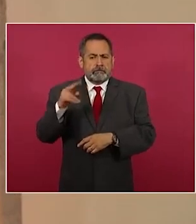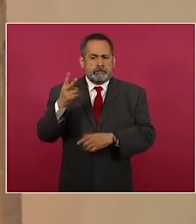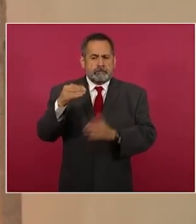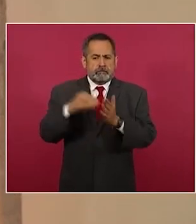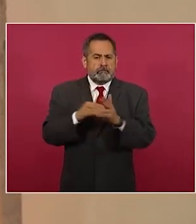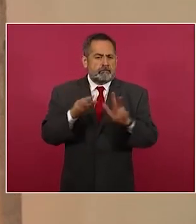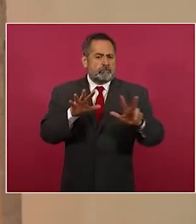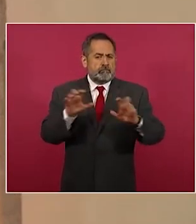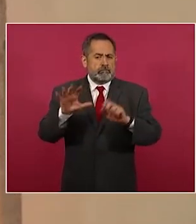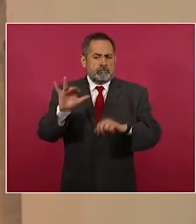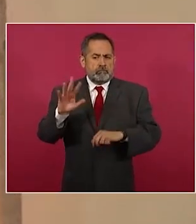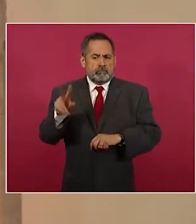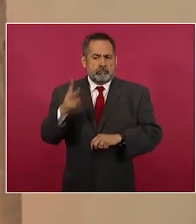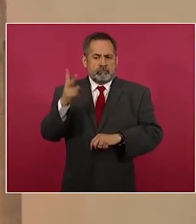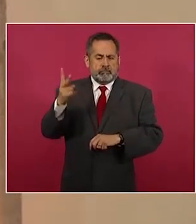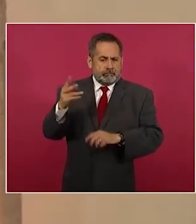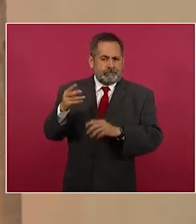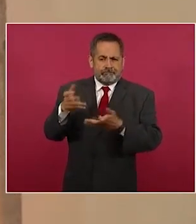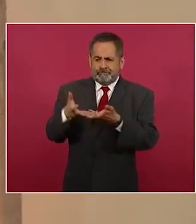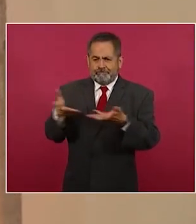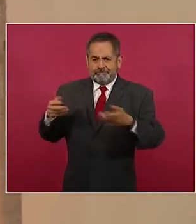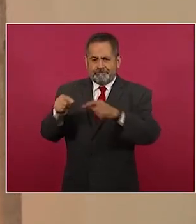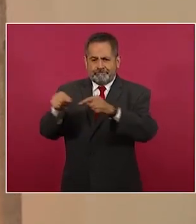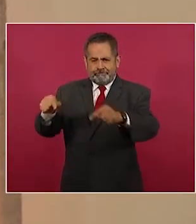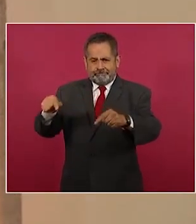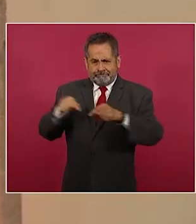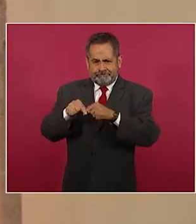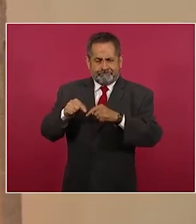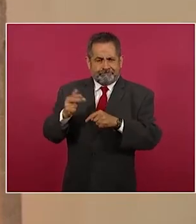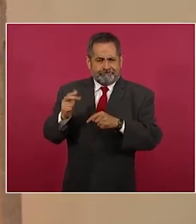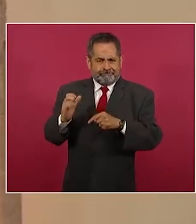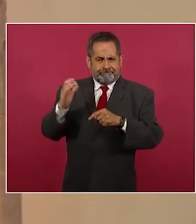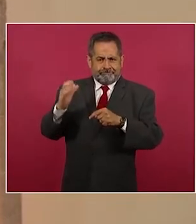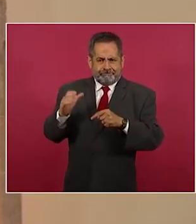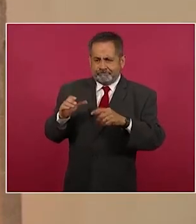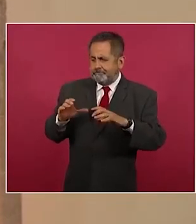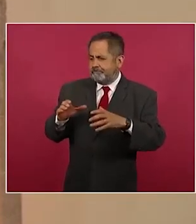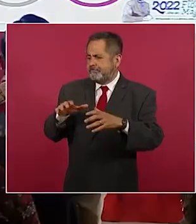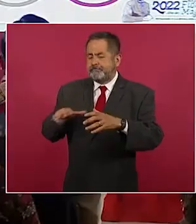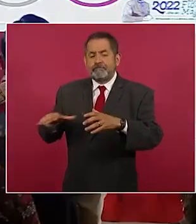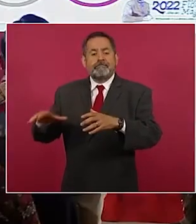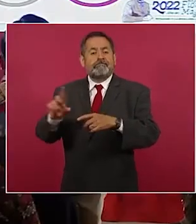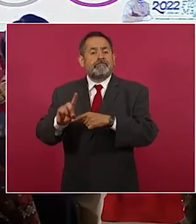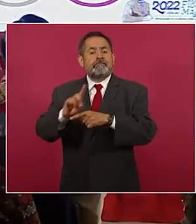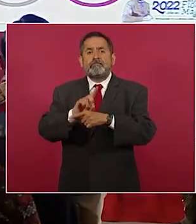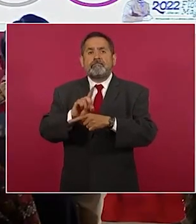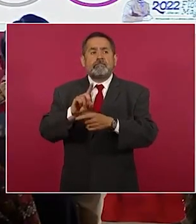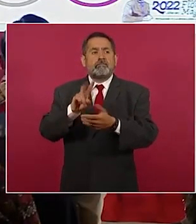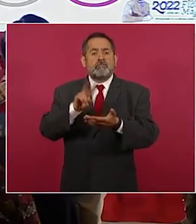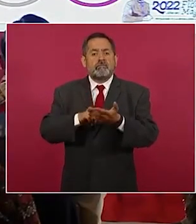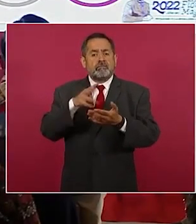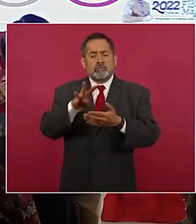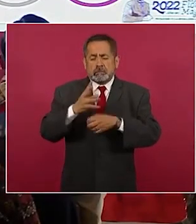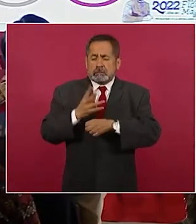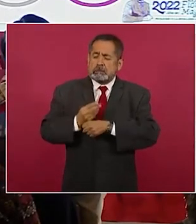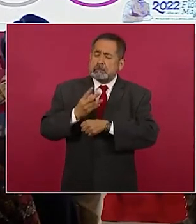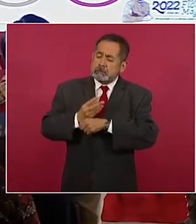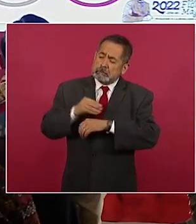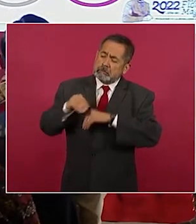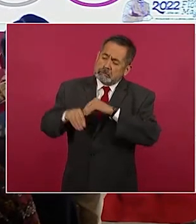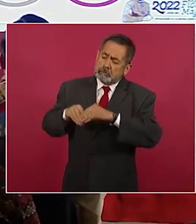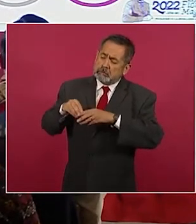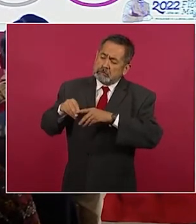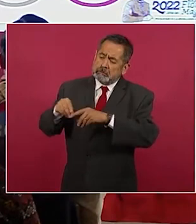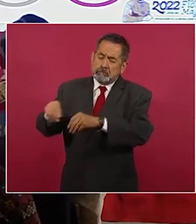852 hectáreas que ya se están reforestando desde el 2019. Esto implica el